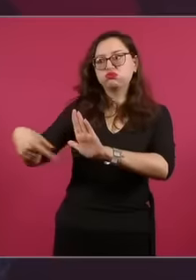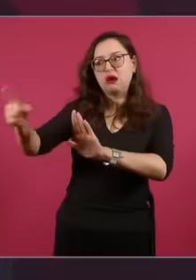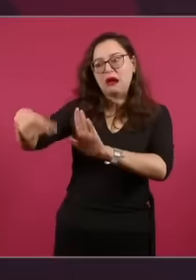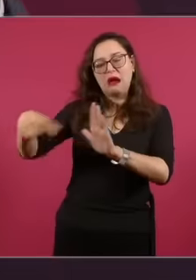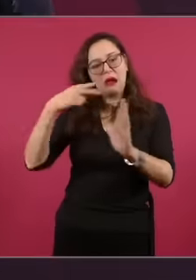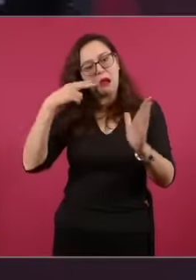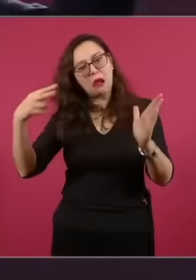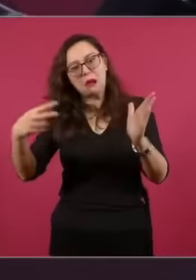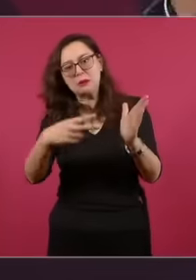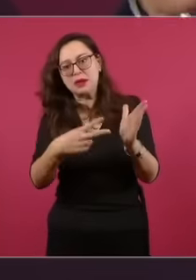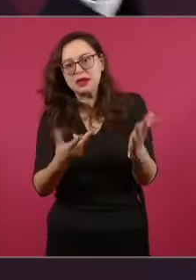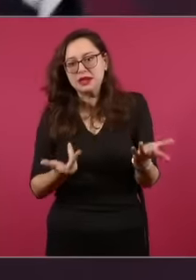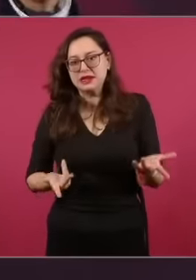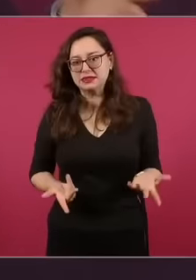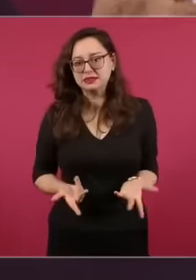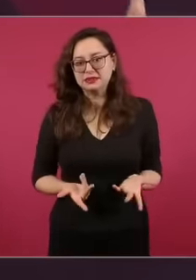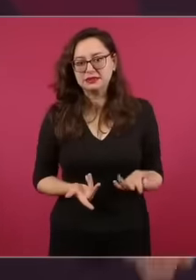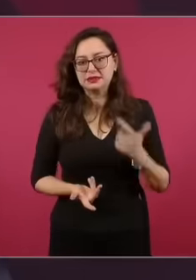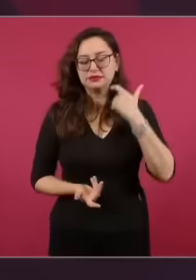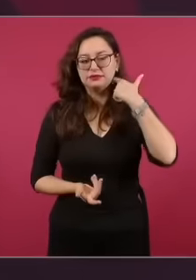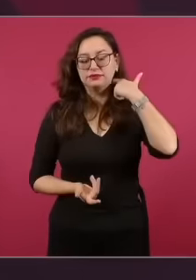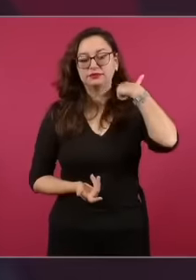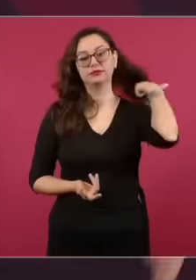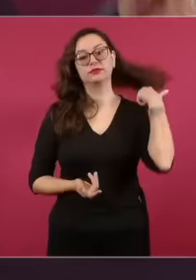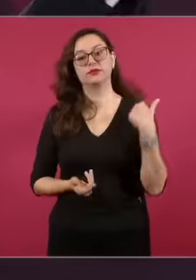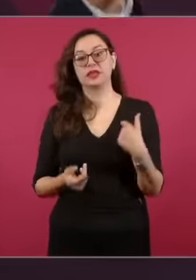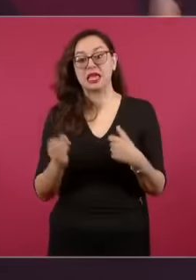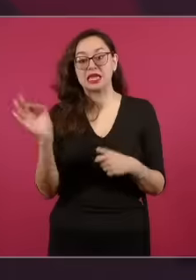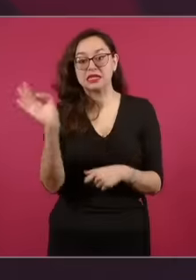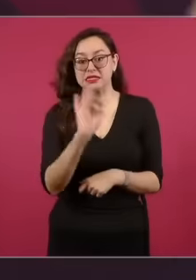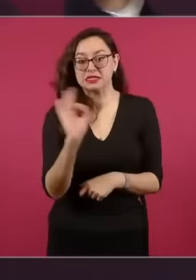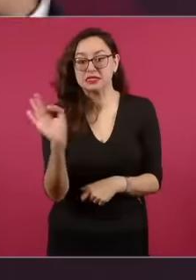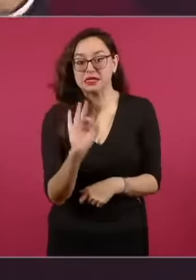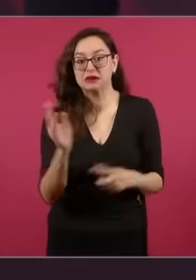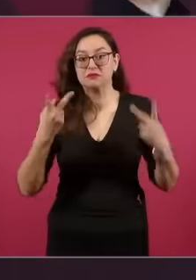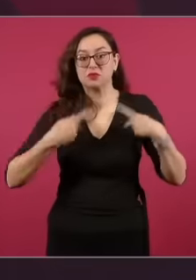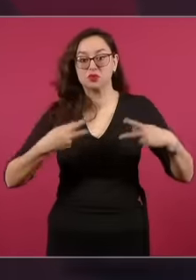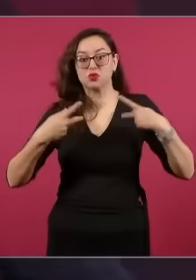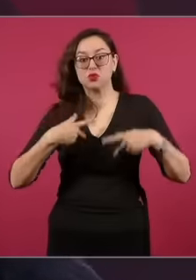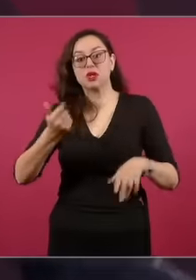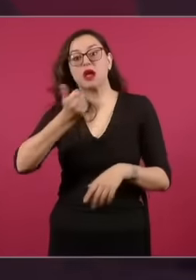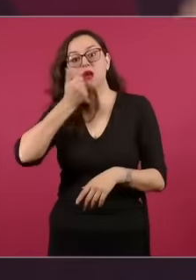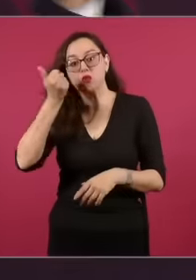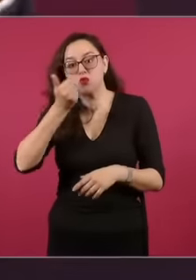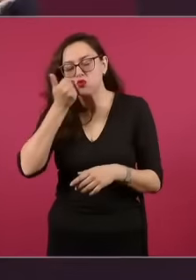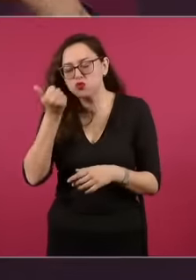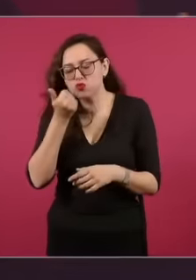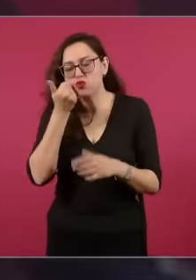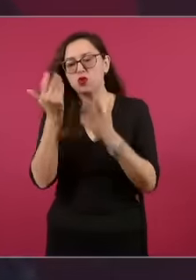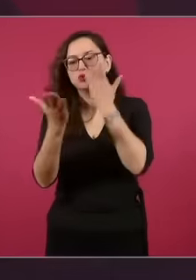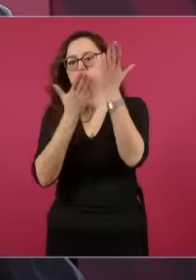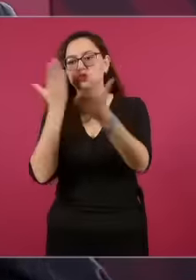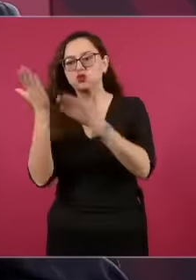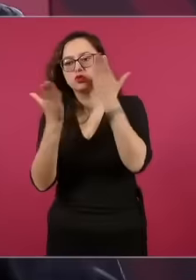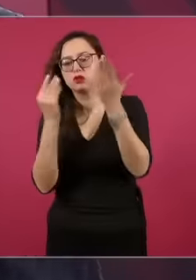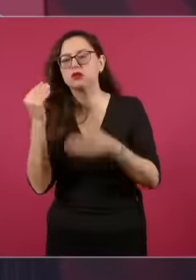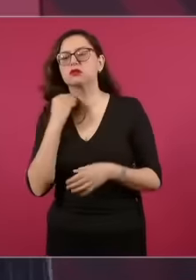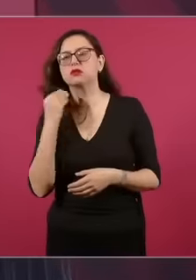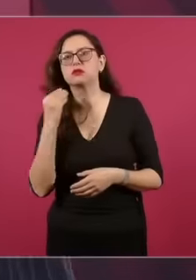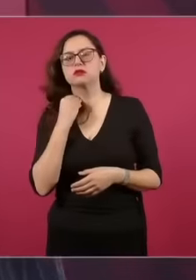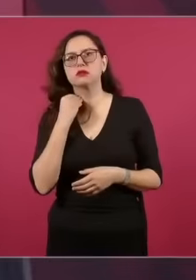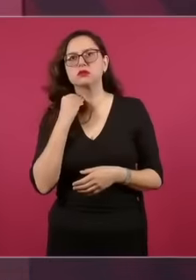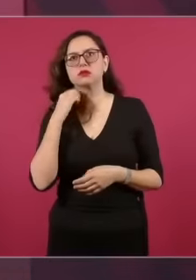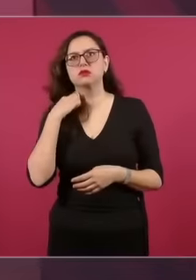a lo mejor los jóvenes que estudian derecho y que van a las manifestaciones pensando de que